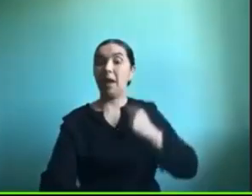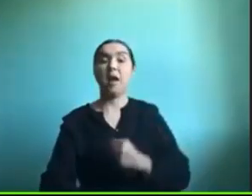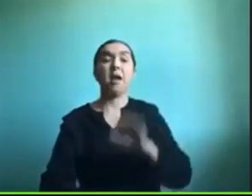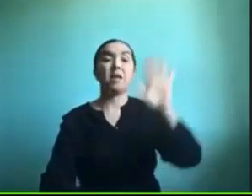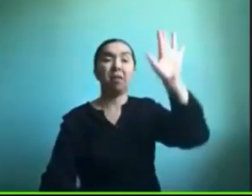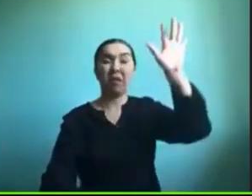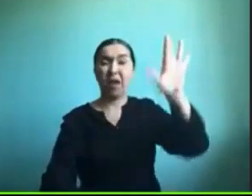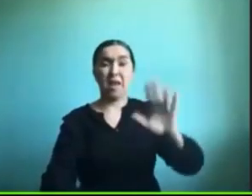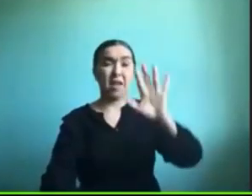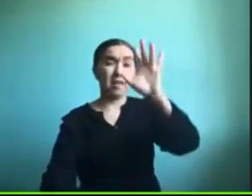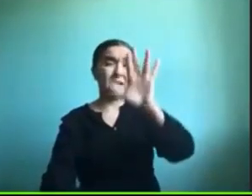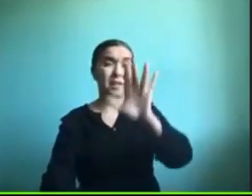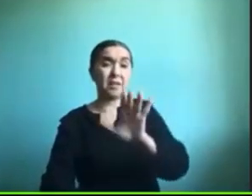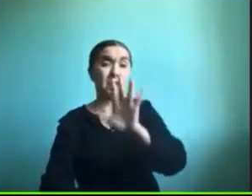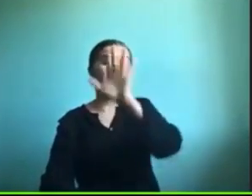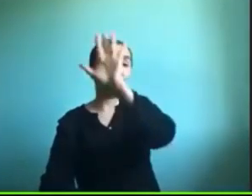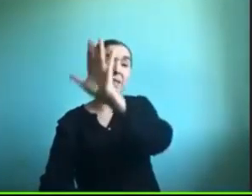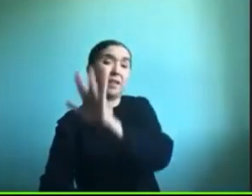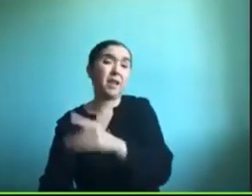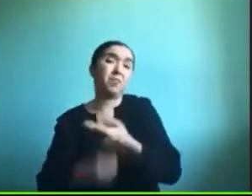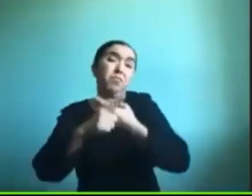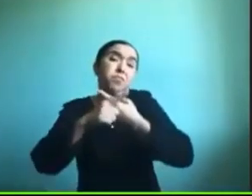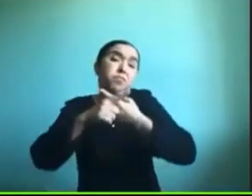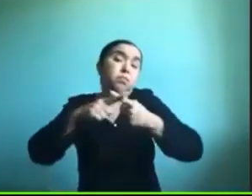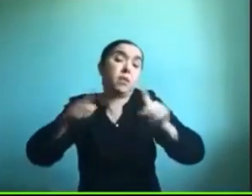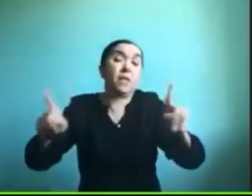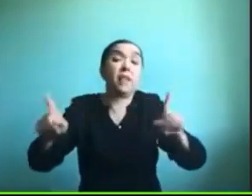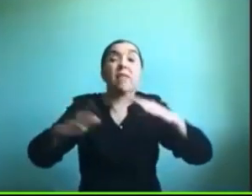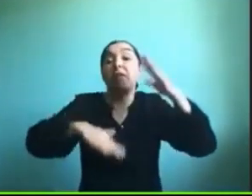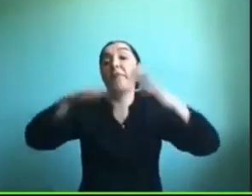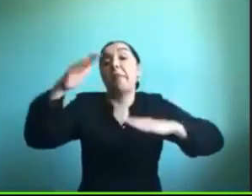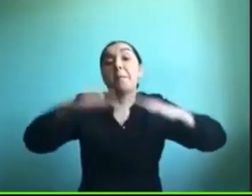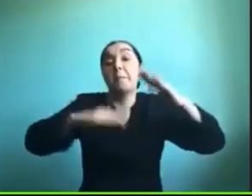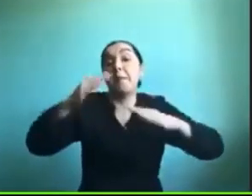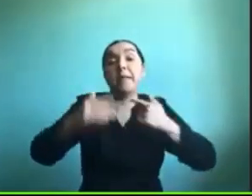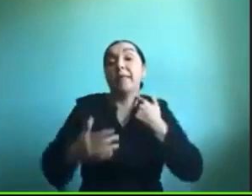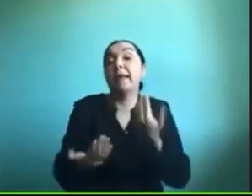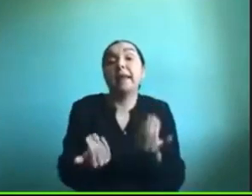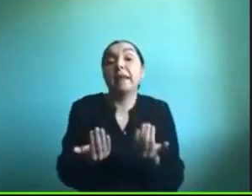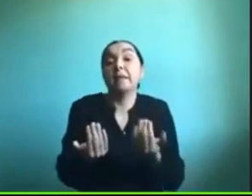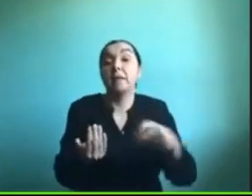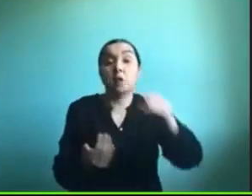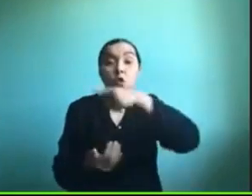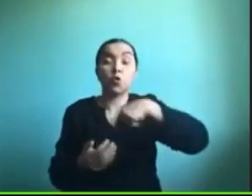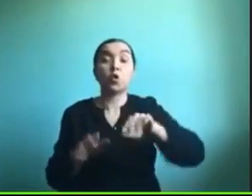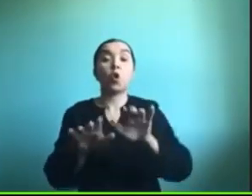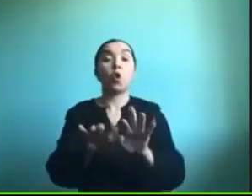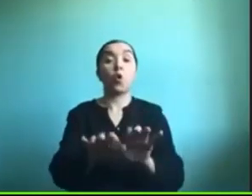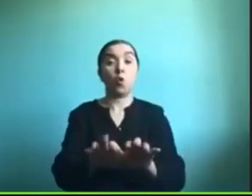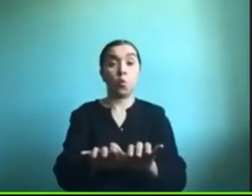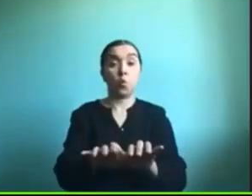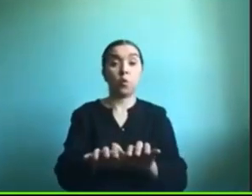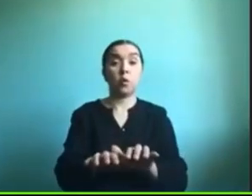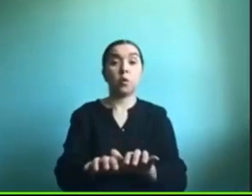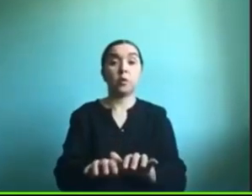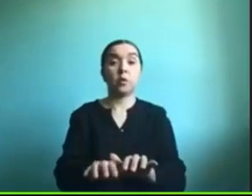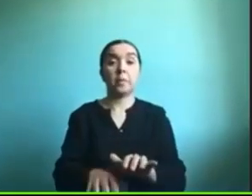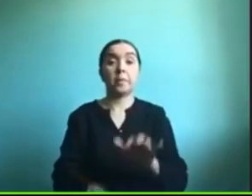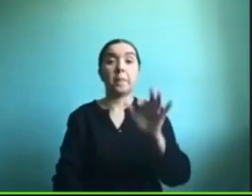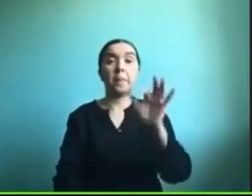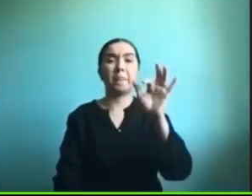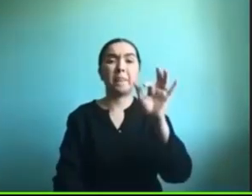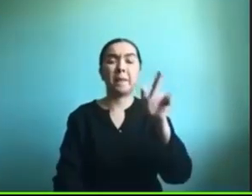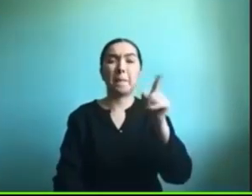depender de qué es lo que se necesita nosotras en computador utilizamos mucho el platforms que no sé si lo